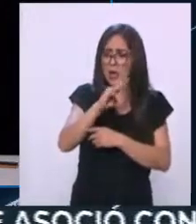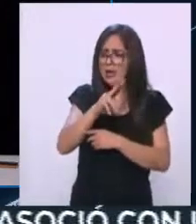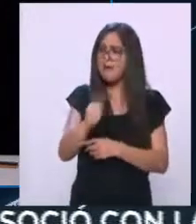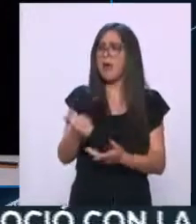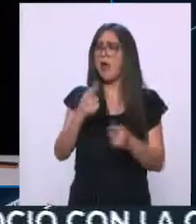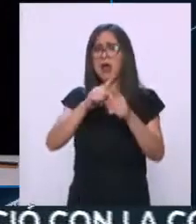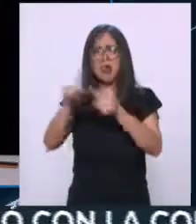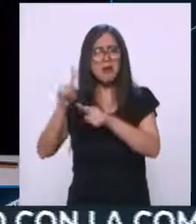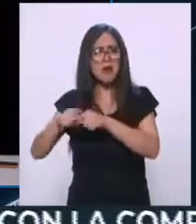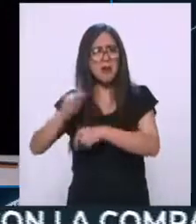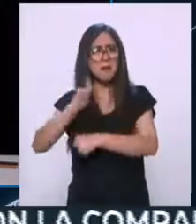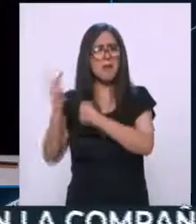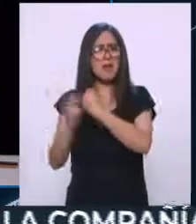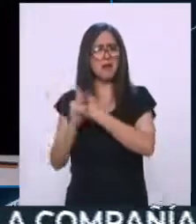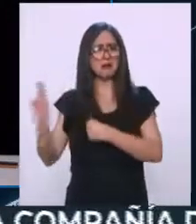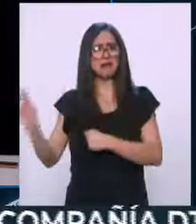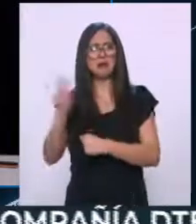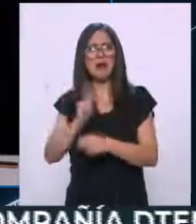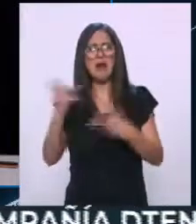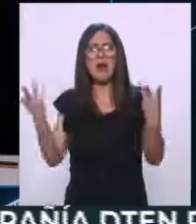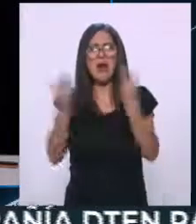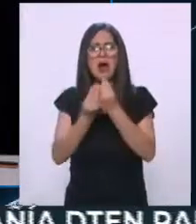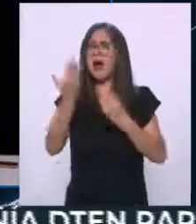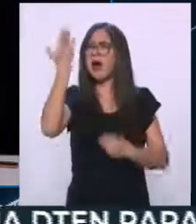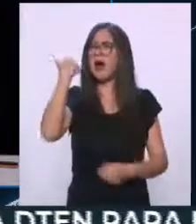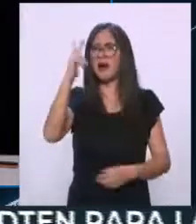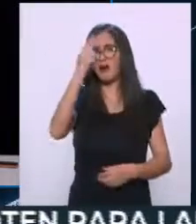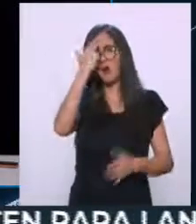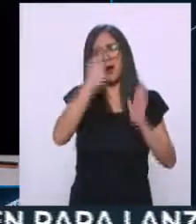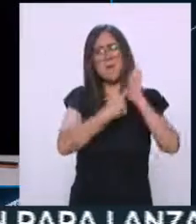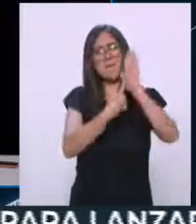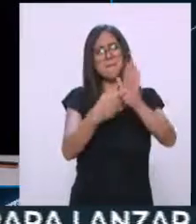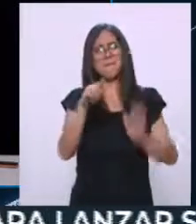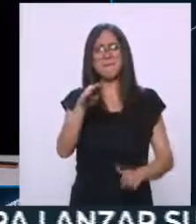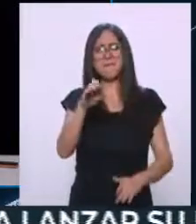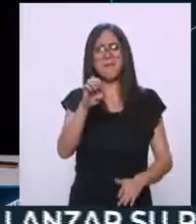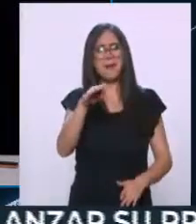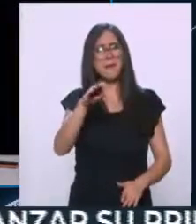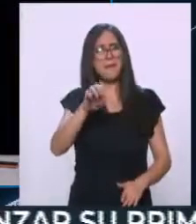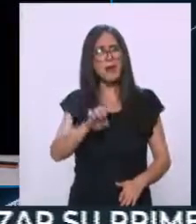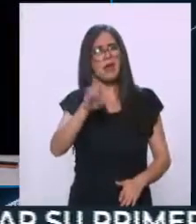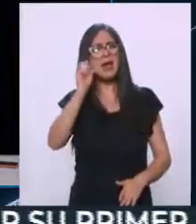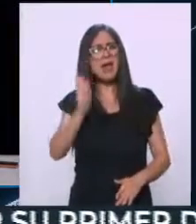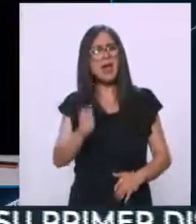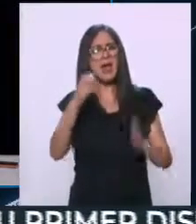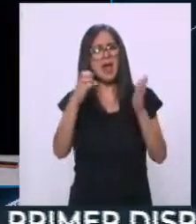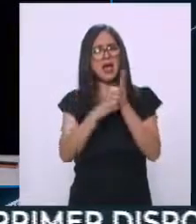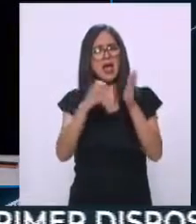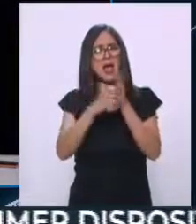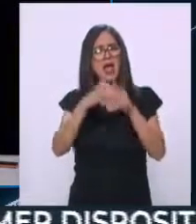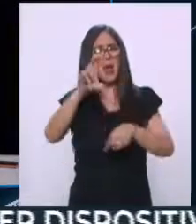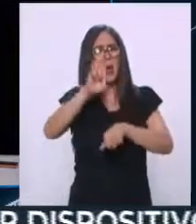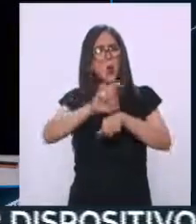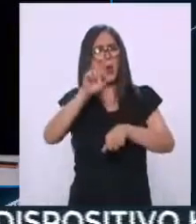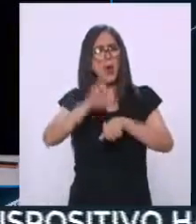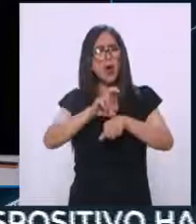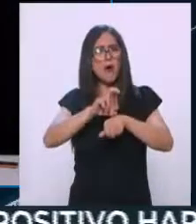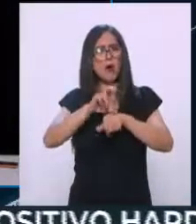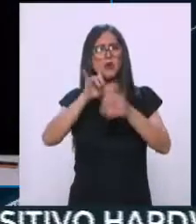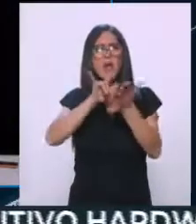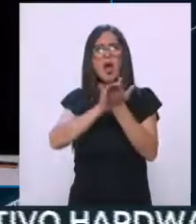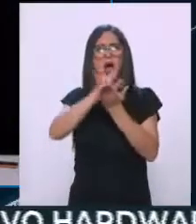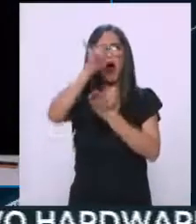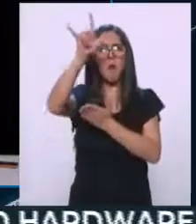Y lo que pasó cuando hicieron este meme de López Obrador subiendo con una caja de huevos a un avión de bajo costo,